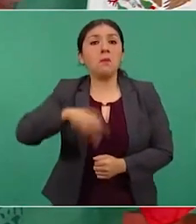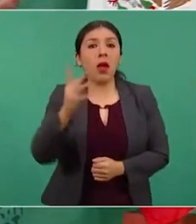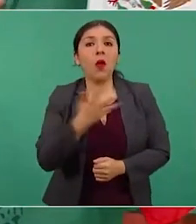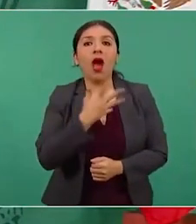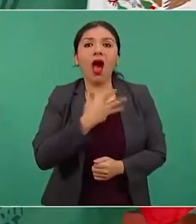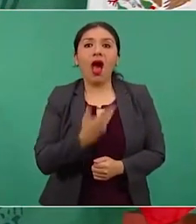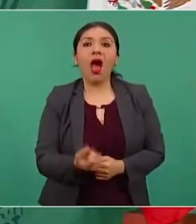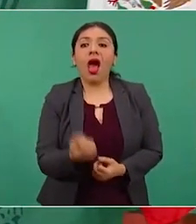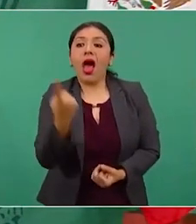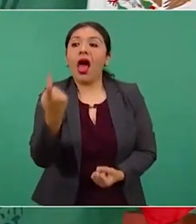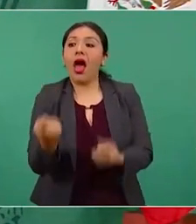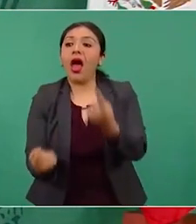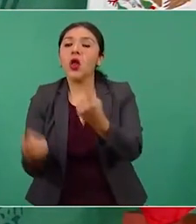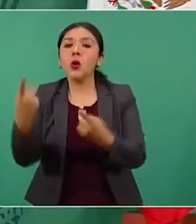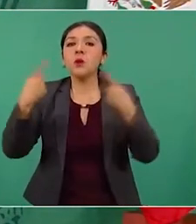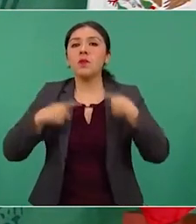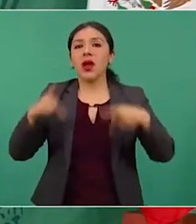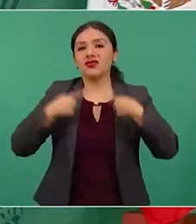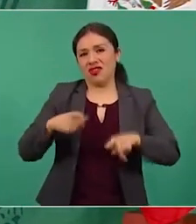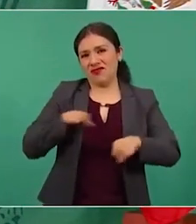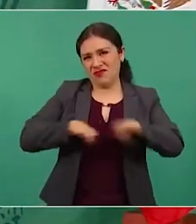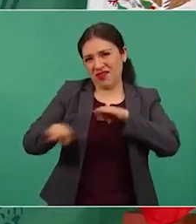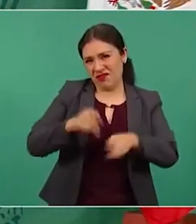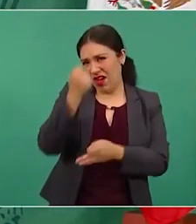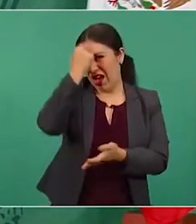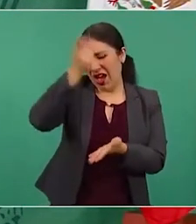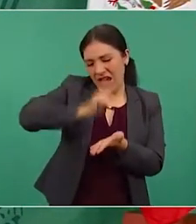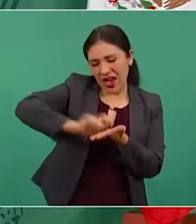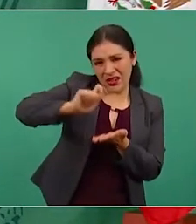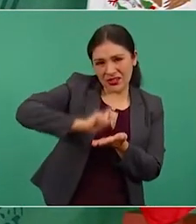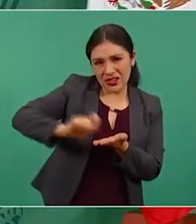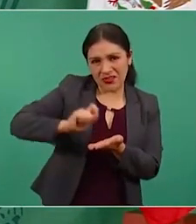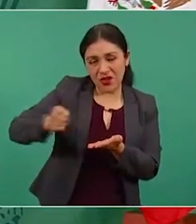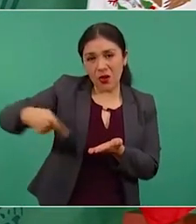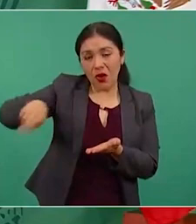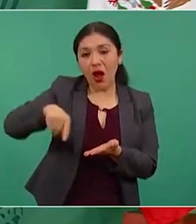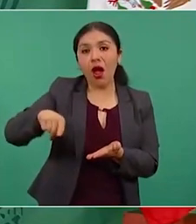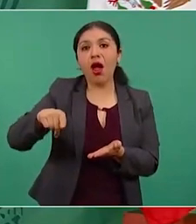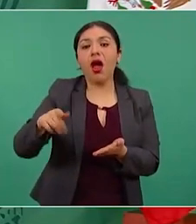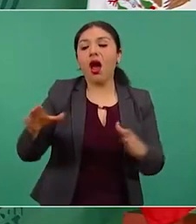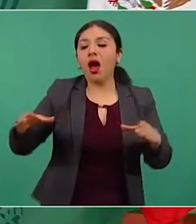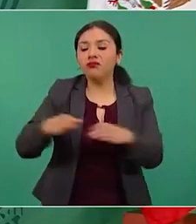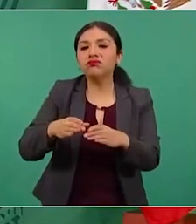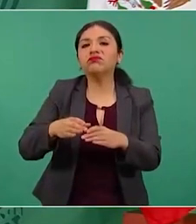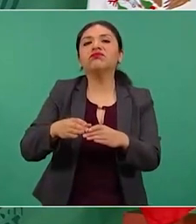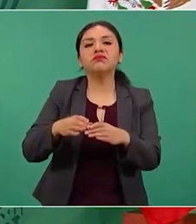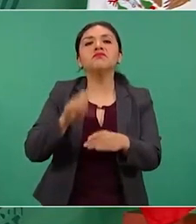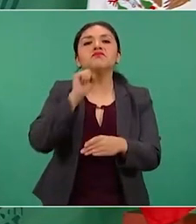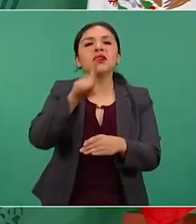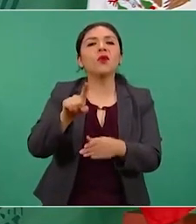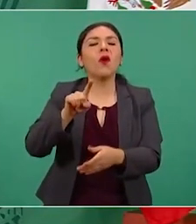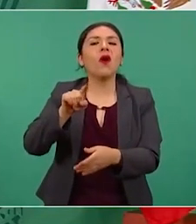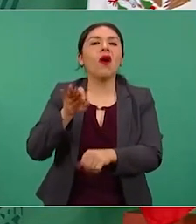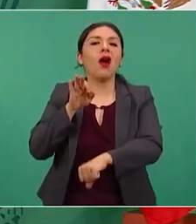escritores consecuentes. Entonces,